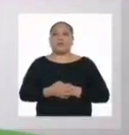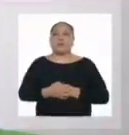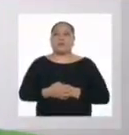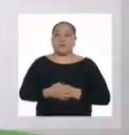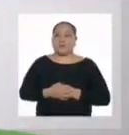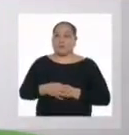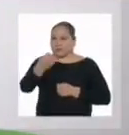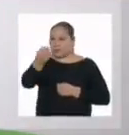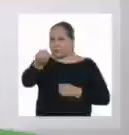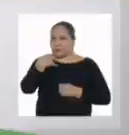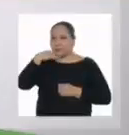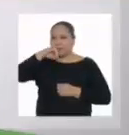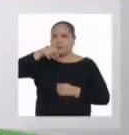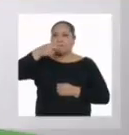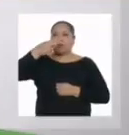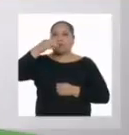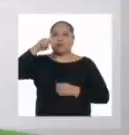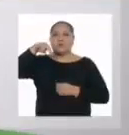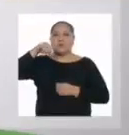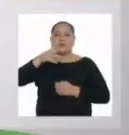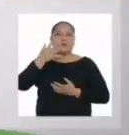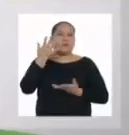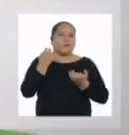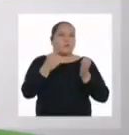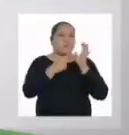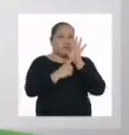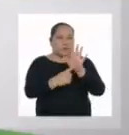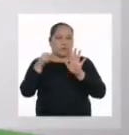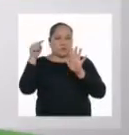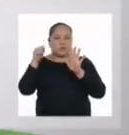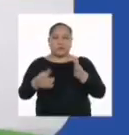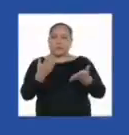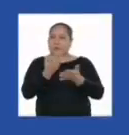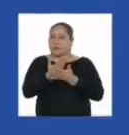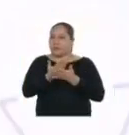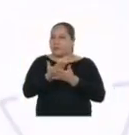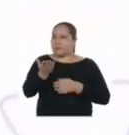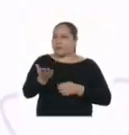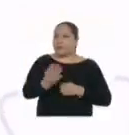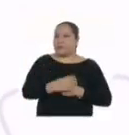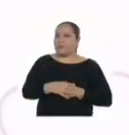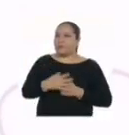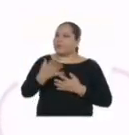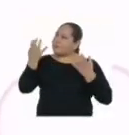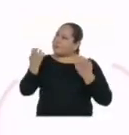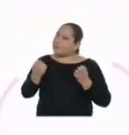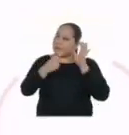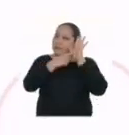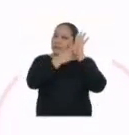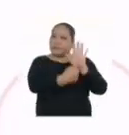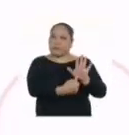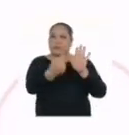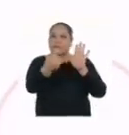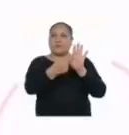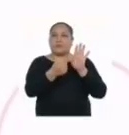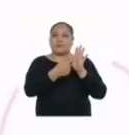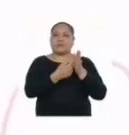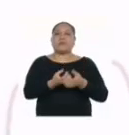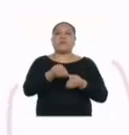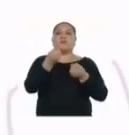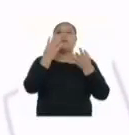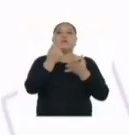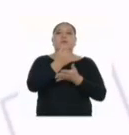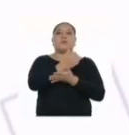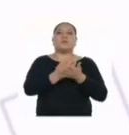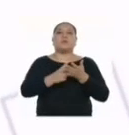Y dime, Jonathan, ¿qué es lo que quisieras demostrar con este experimento? Me gustaría que se demuestren las proporciones de